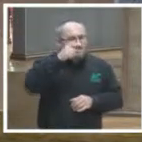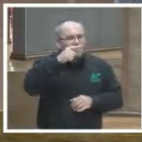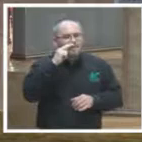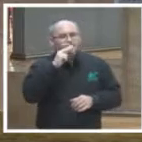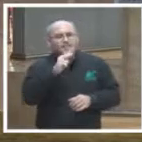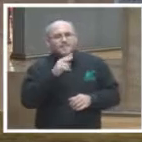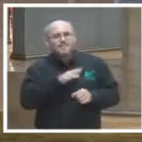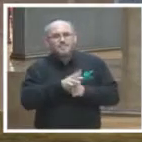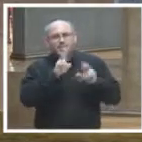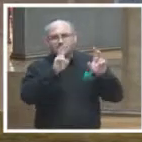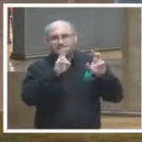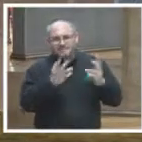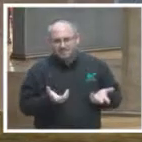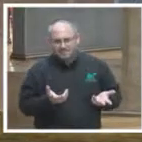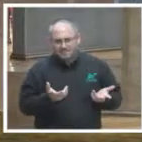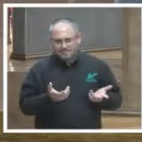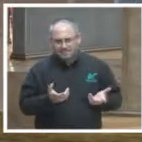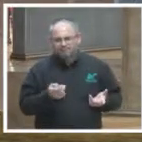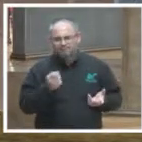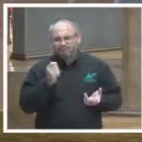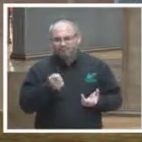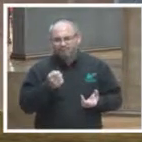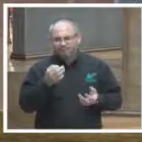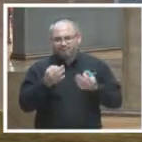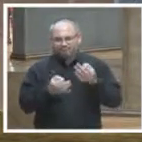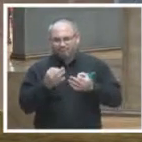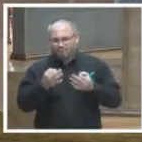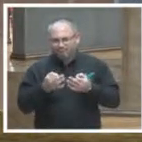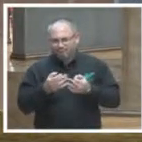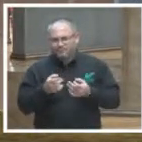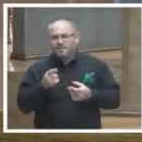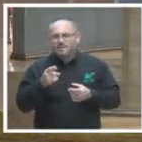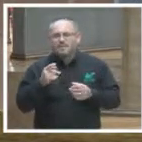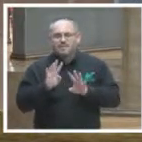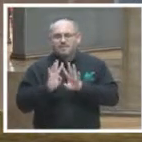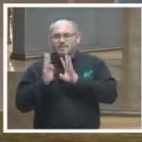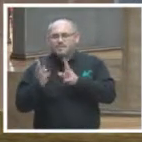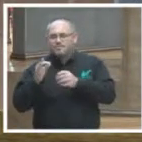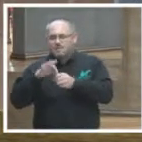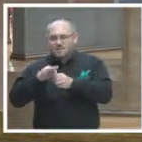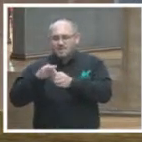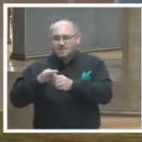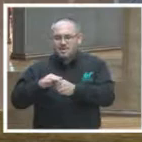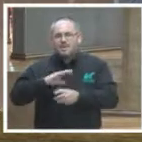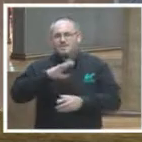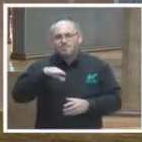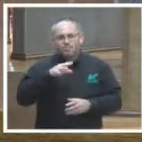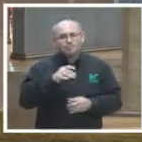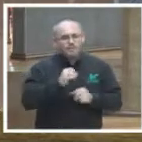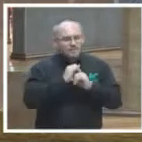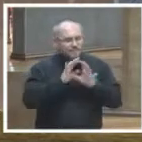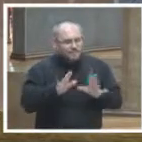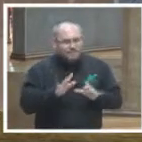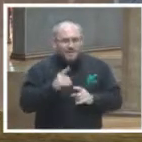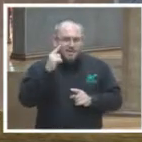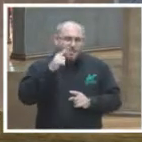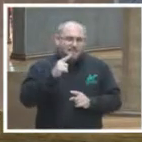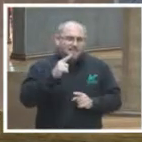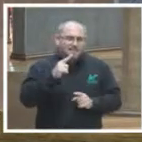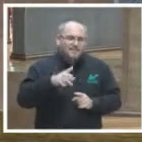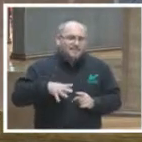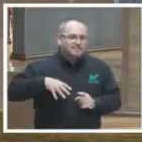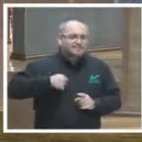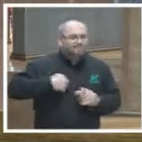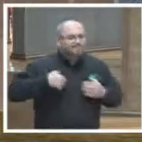respecto de la justicia respecto de los tribunales electorales haciendo búsquedas de información para tratar de